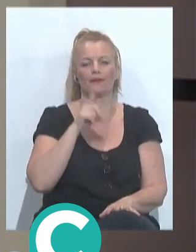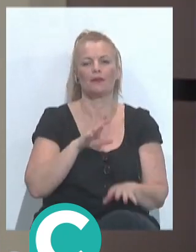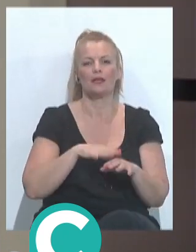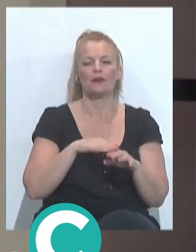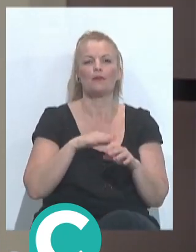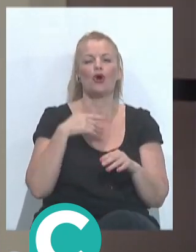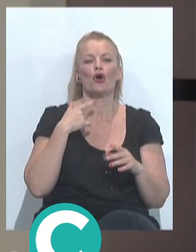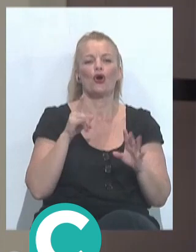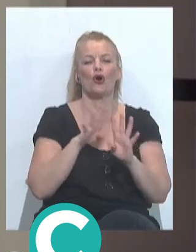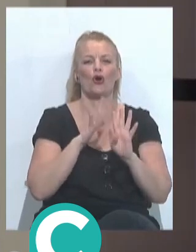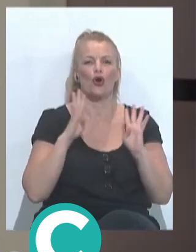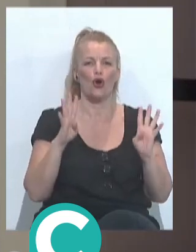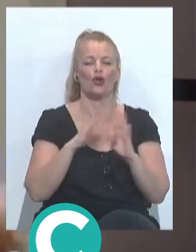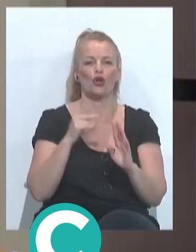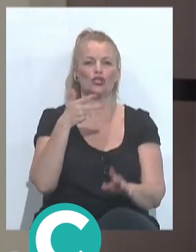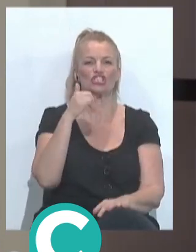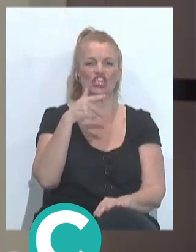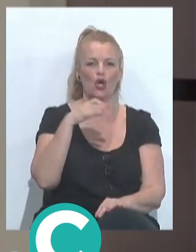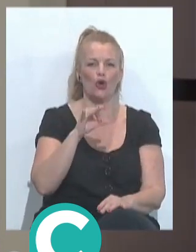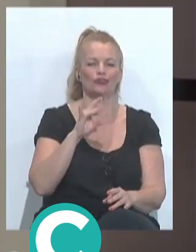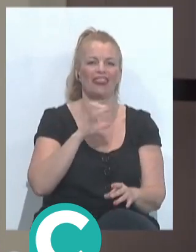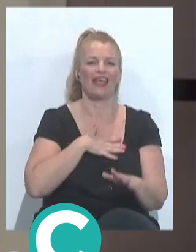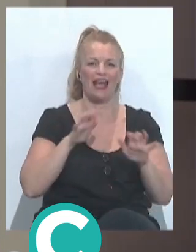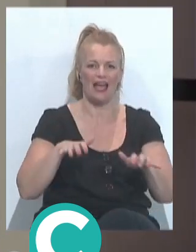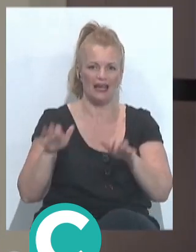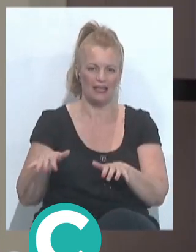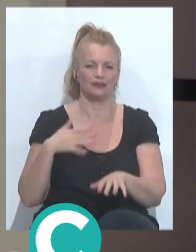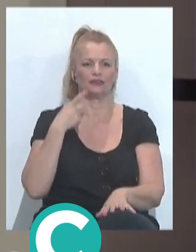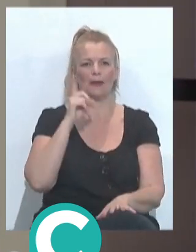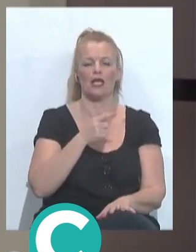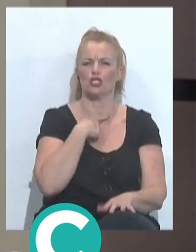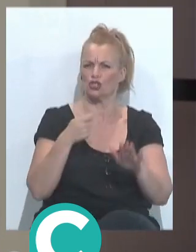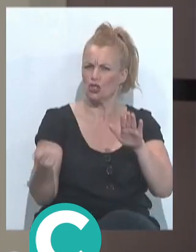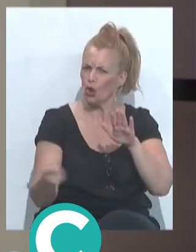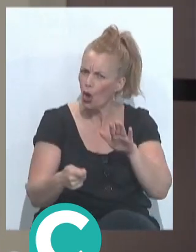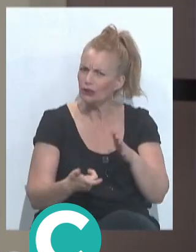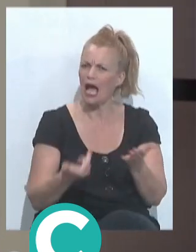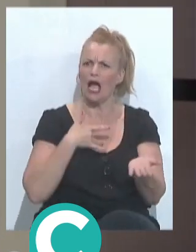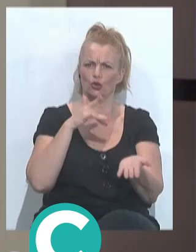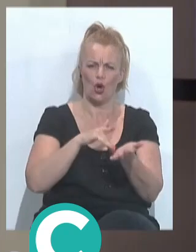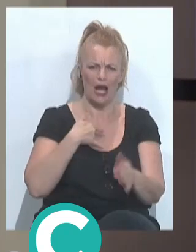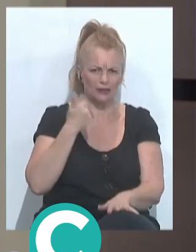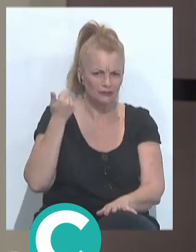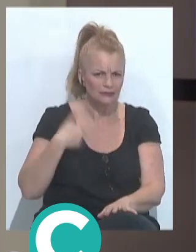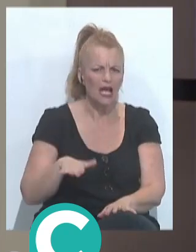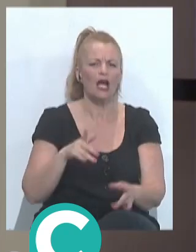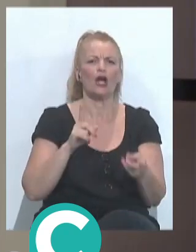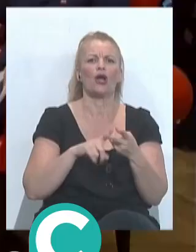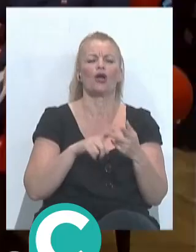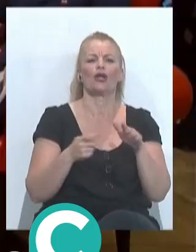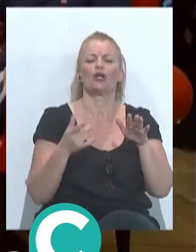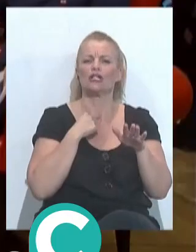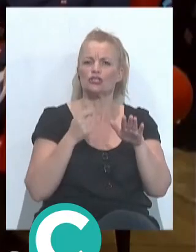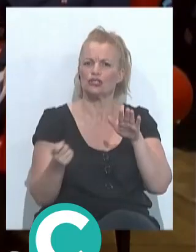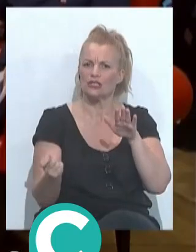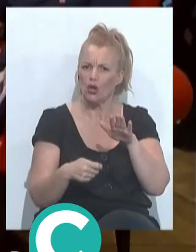los chinos de Caicay. Y bueno, y antes en infantil juveniles pues sí salí varios años en Chirigota, con Marquitos Romero, las primeras Chirotas